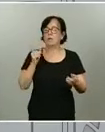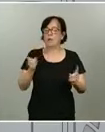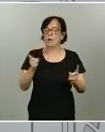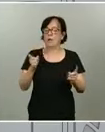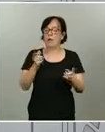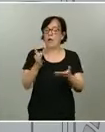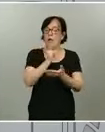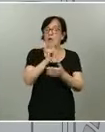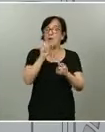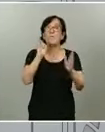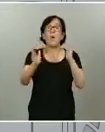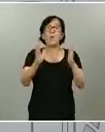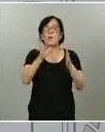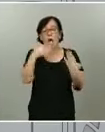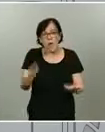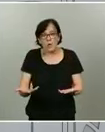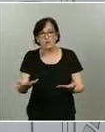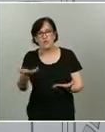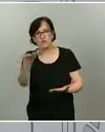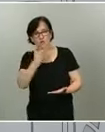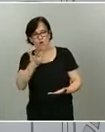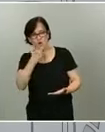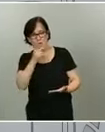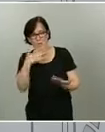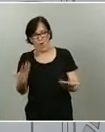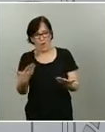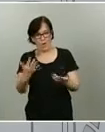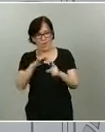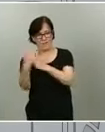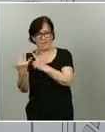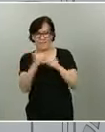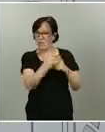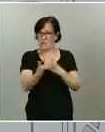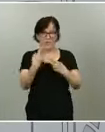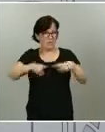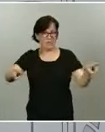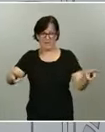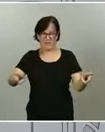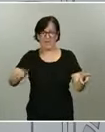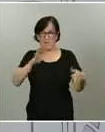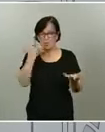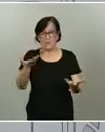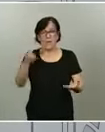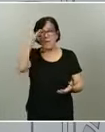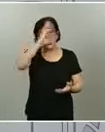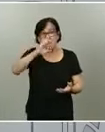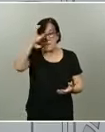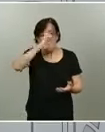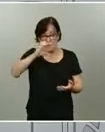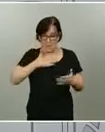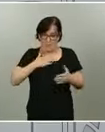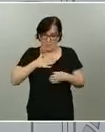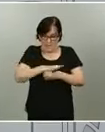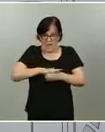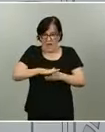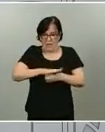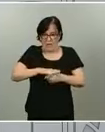conocimiento disponible ahora. Y en ciencia, en mi área, que es la epidemiología, hay